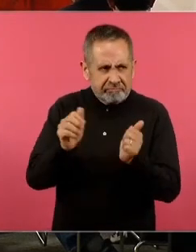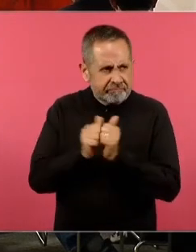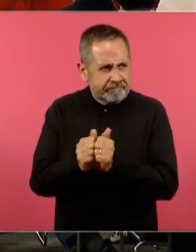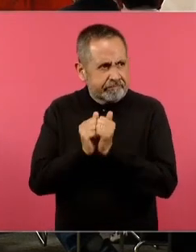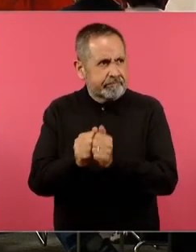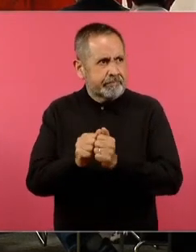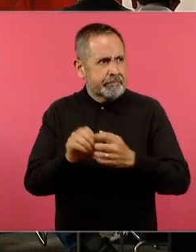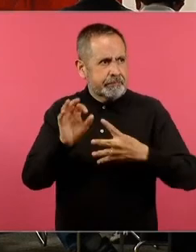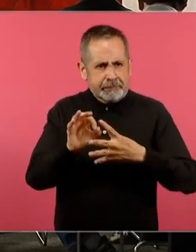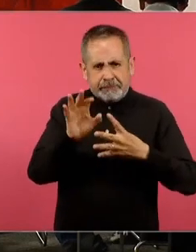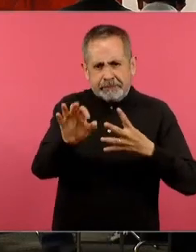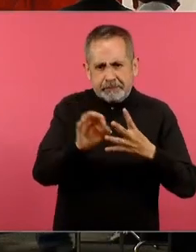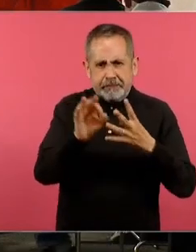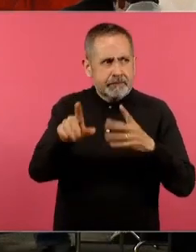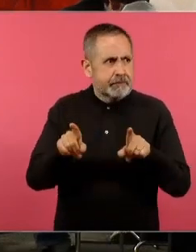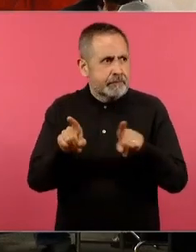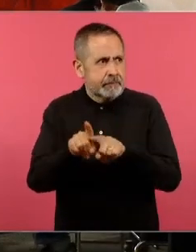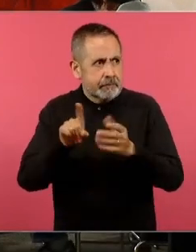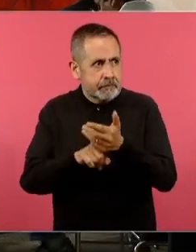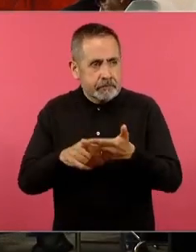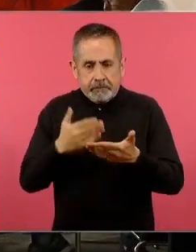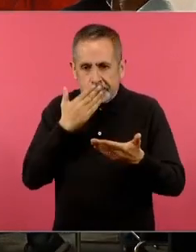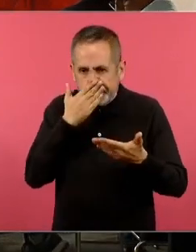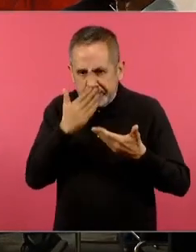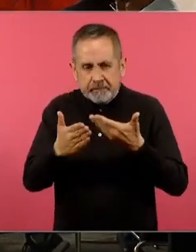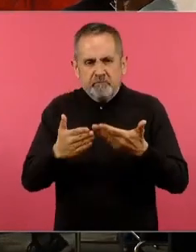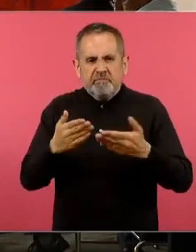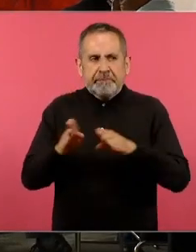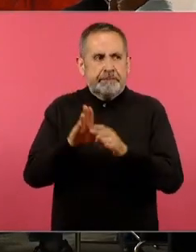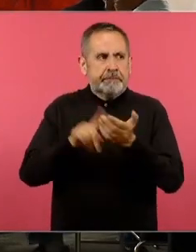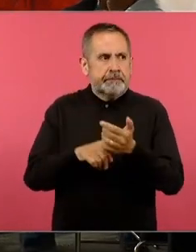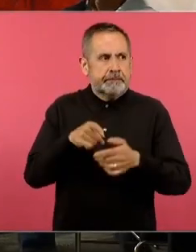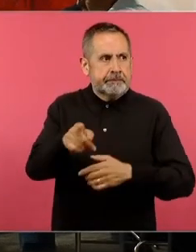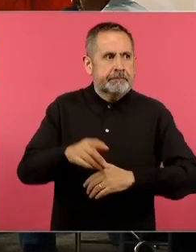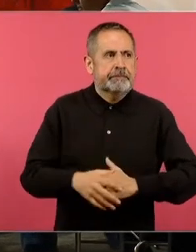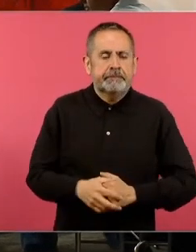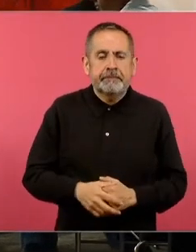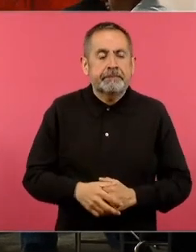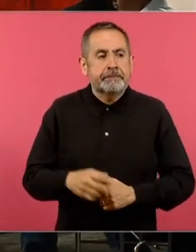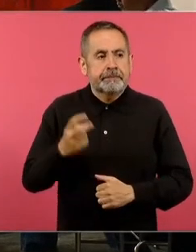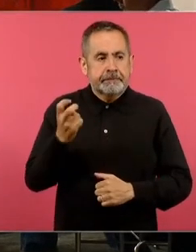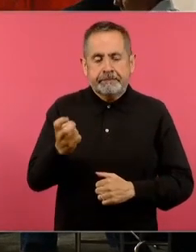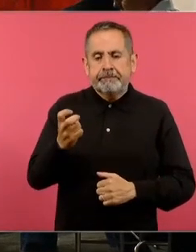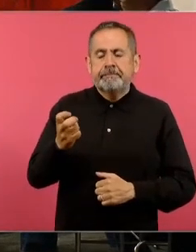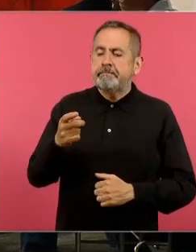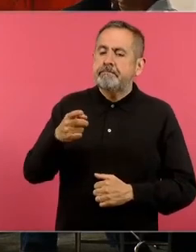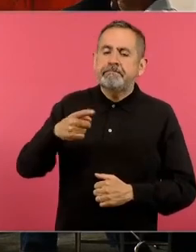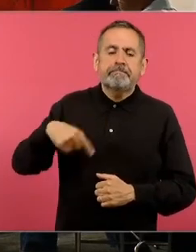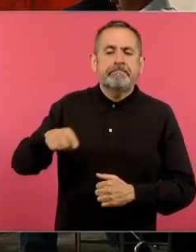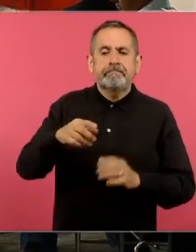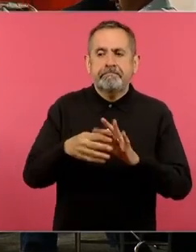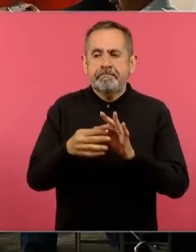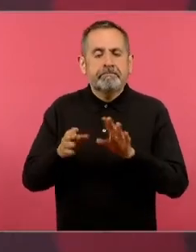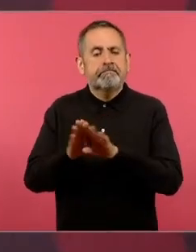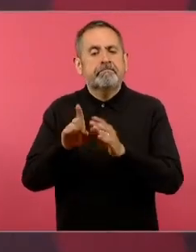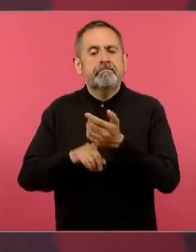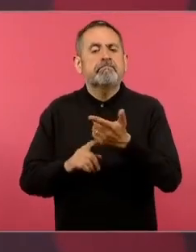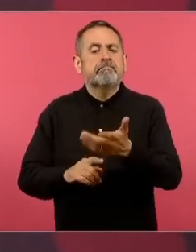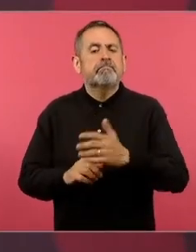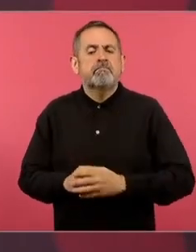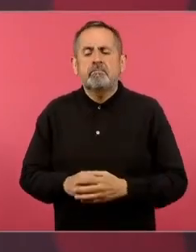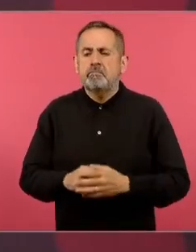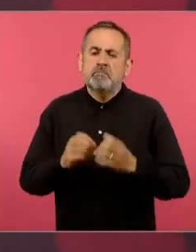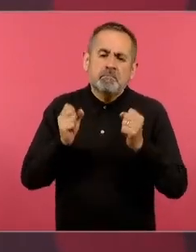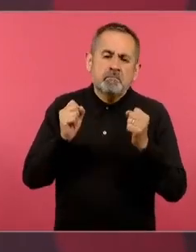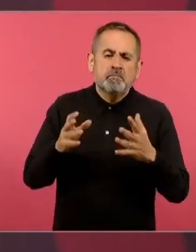dispuestos a informar, a platicar. A todos ellos les digo que aquí sería difícil estar, pero tenemos